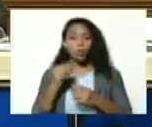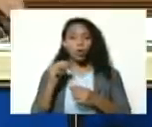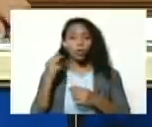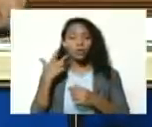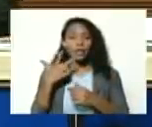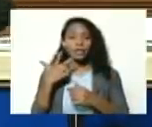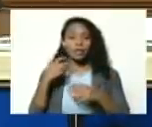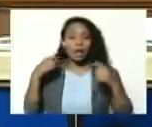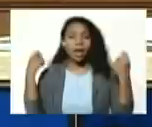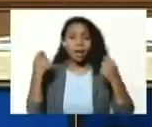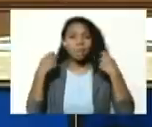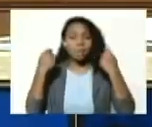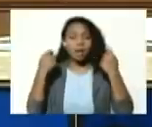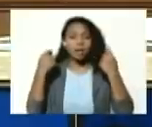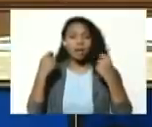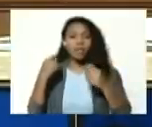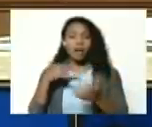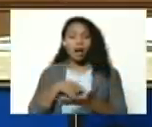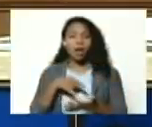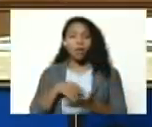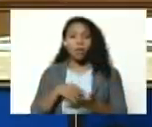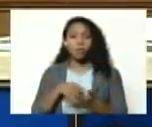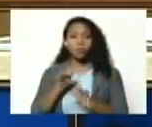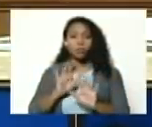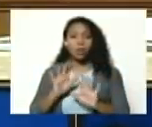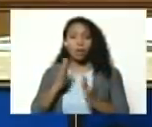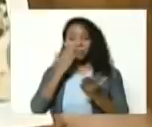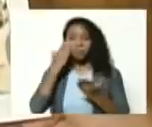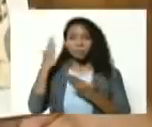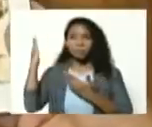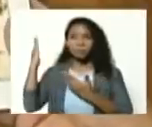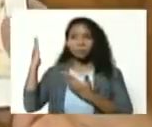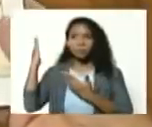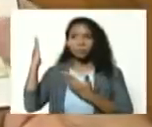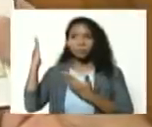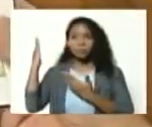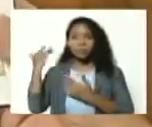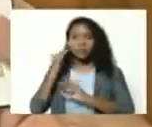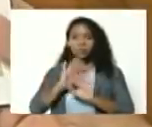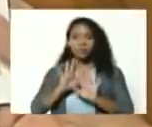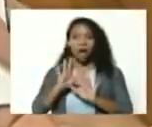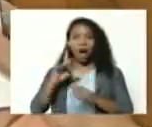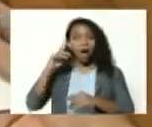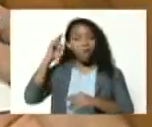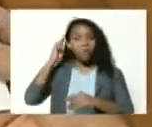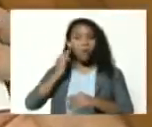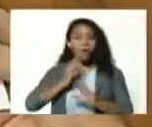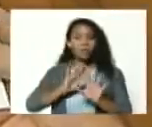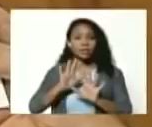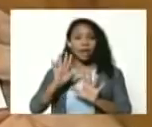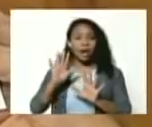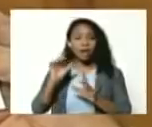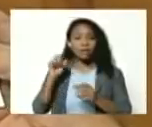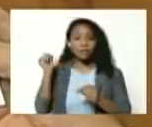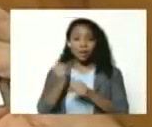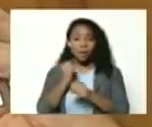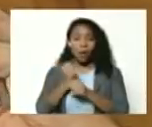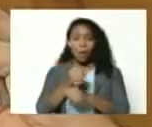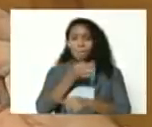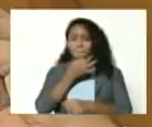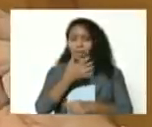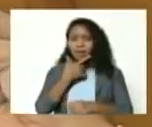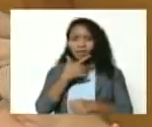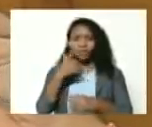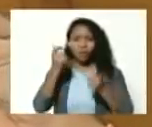campaña de Carabobo aquí está mira aquí está Bolívar pues trabajo hermoso de un